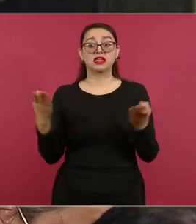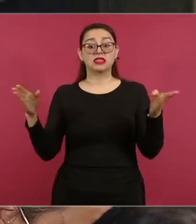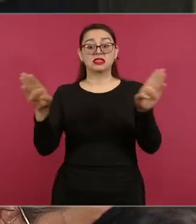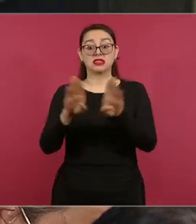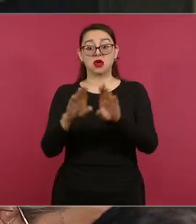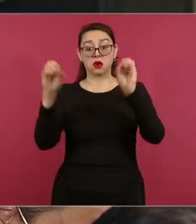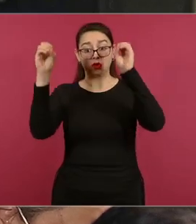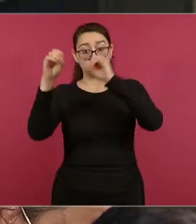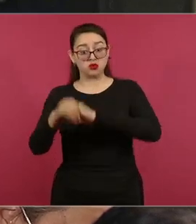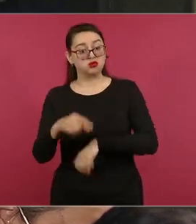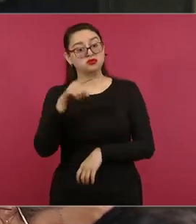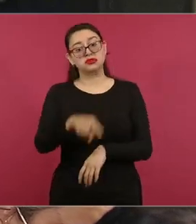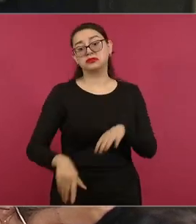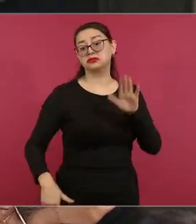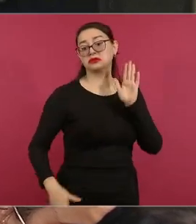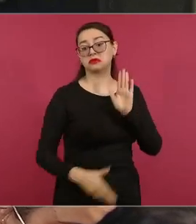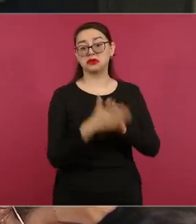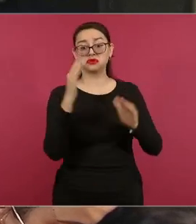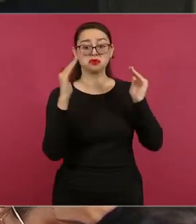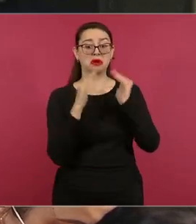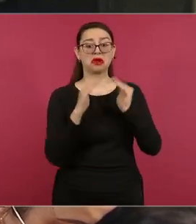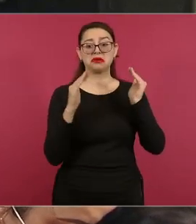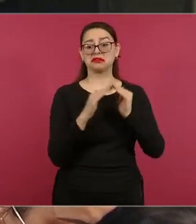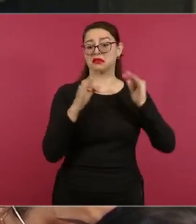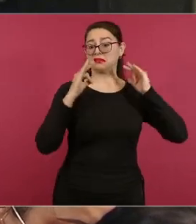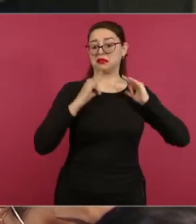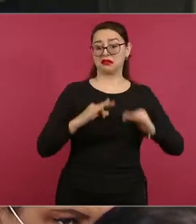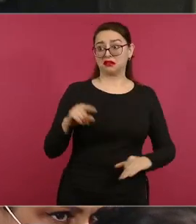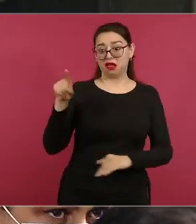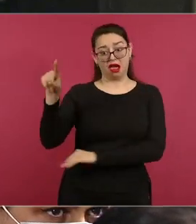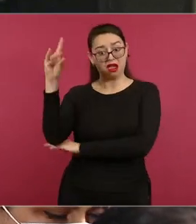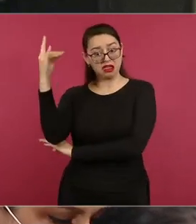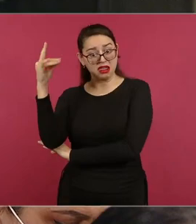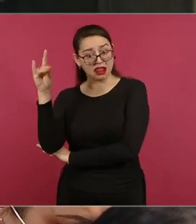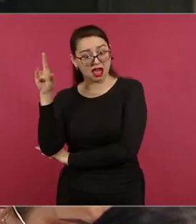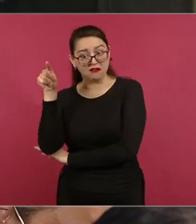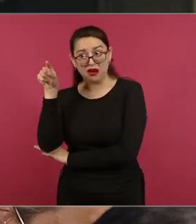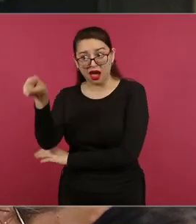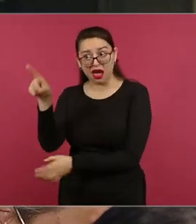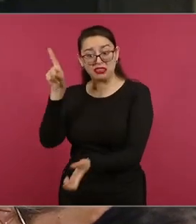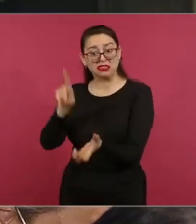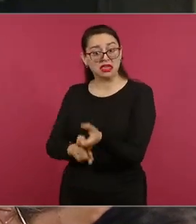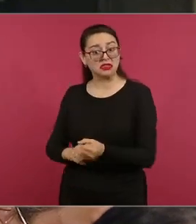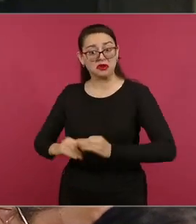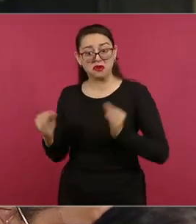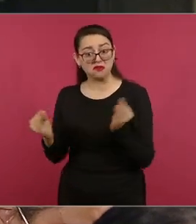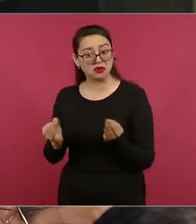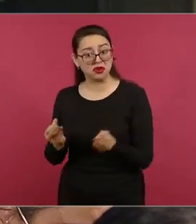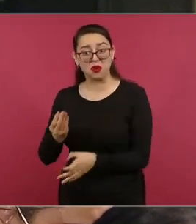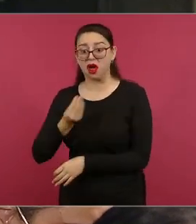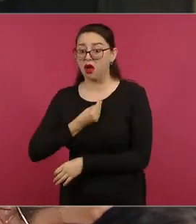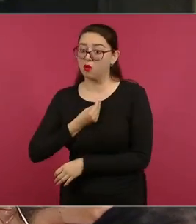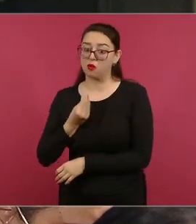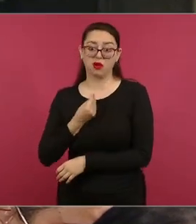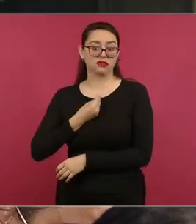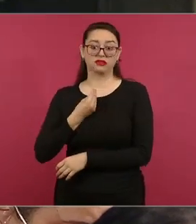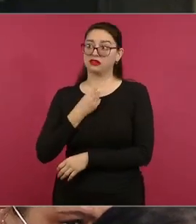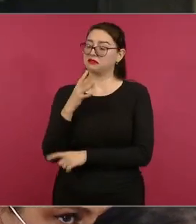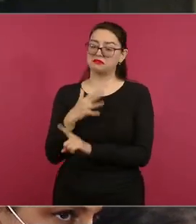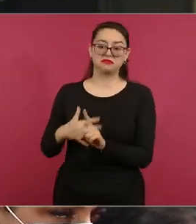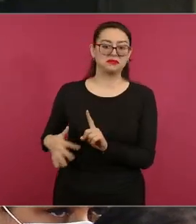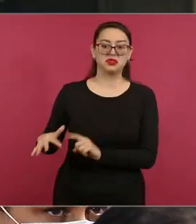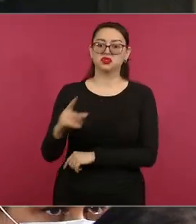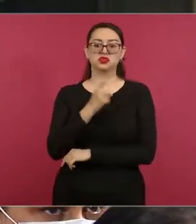irá a proteger al calor de su hogar y de su familia. Pero la jirafa Benito permanecerá con mucho frío en medio de una gran